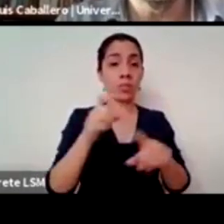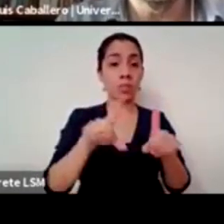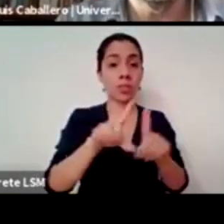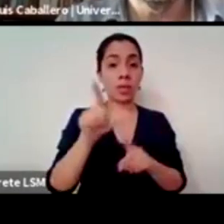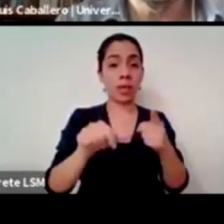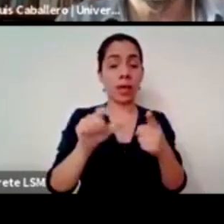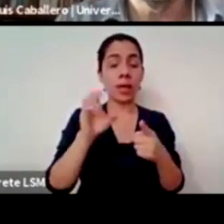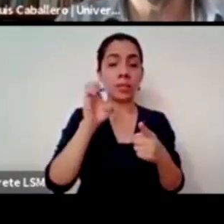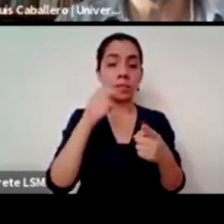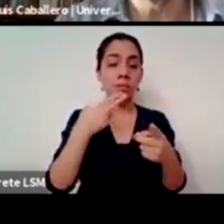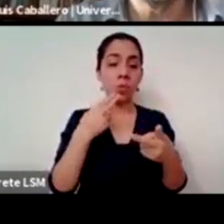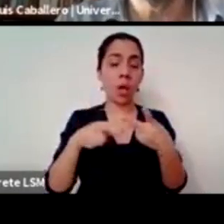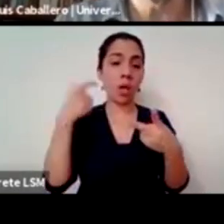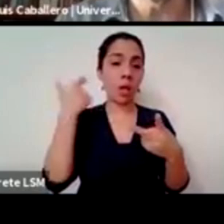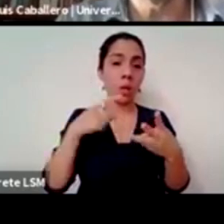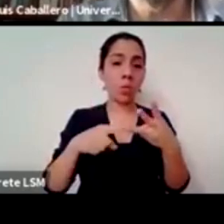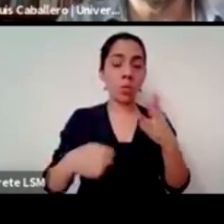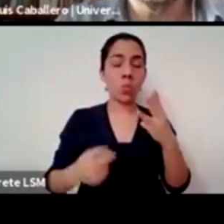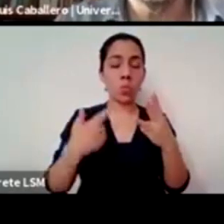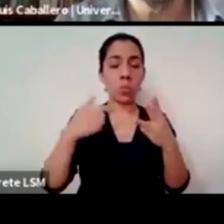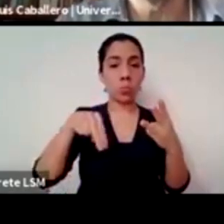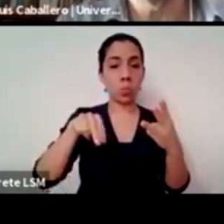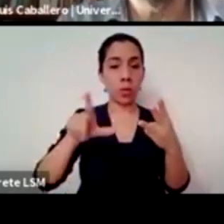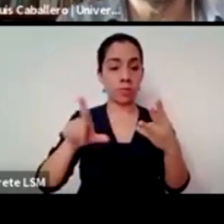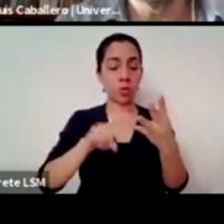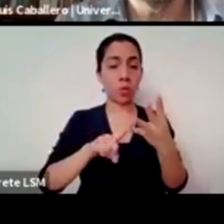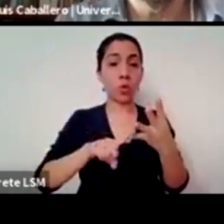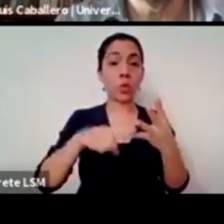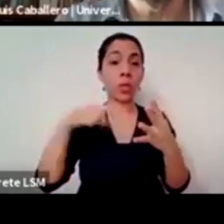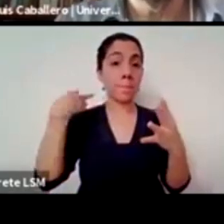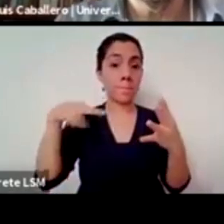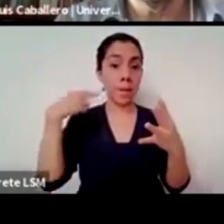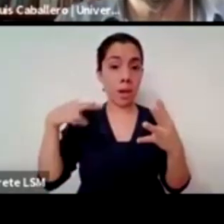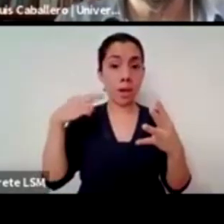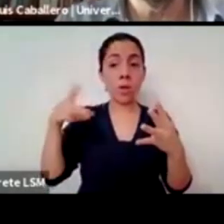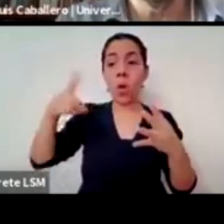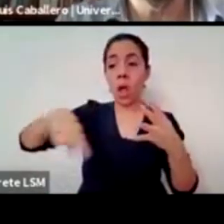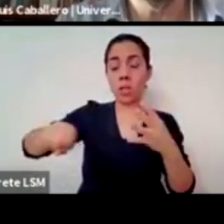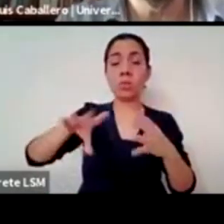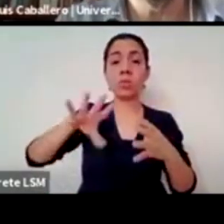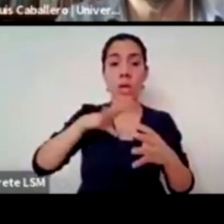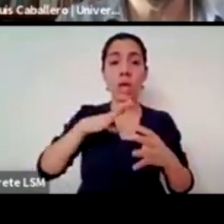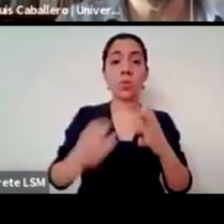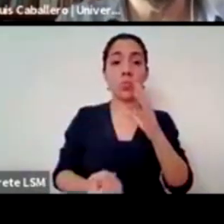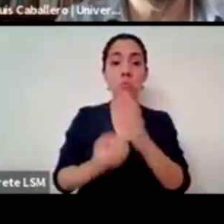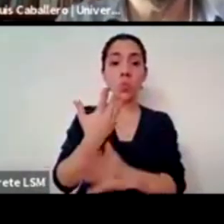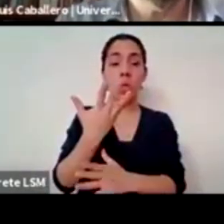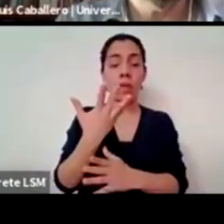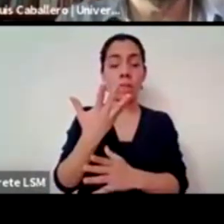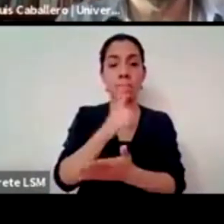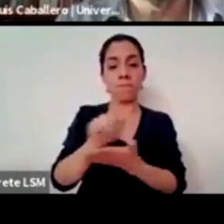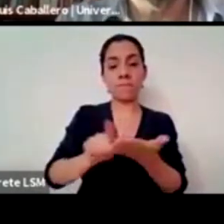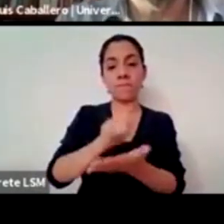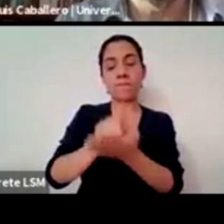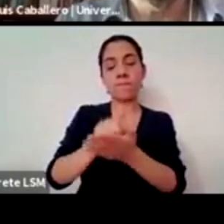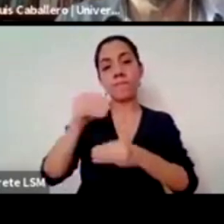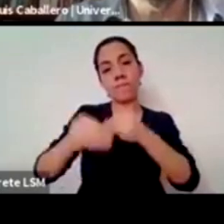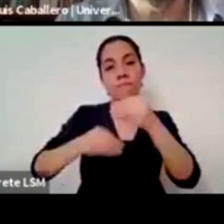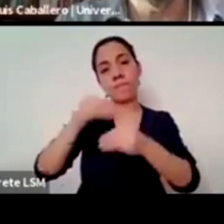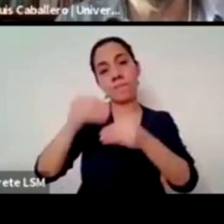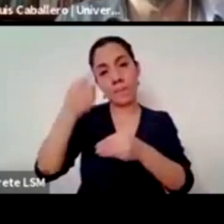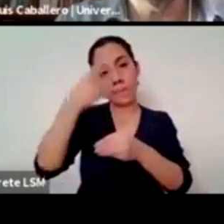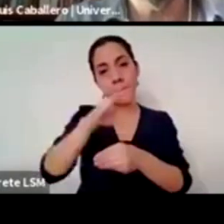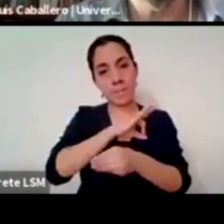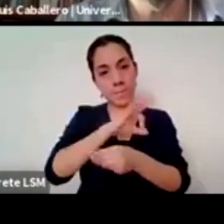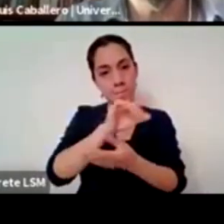Chihuahua Querétaro Nuevo León Veracruz que ya tienen iniciativas para legislar esto como reconociéndose como decía